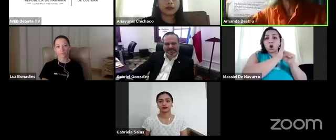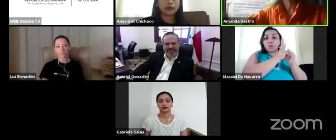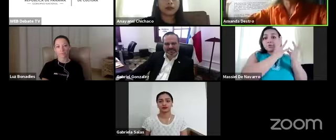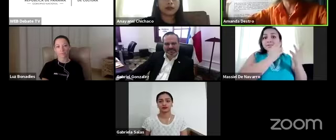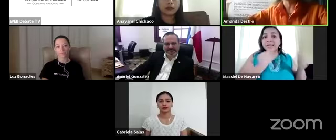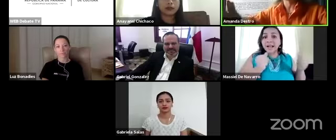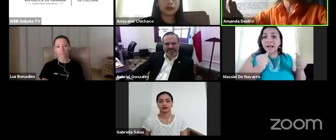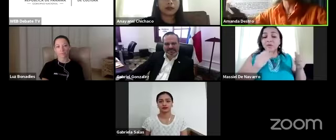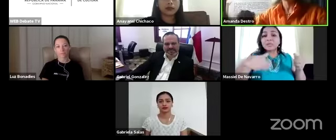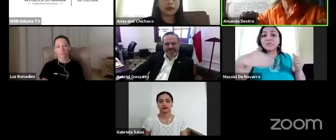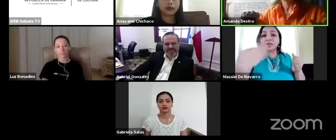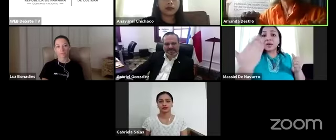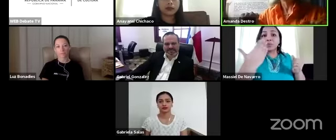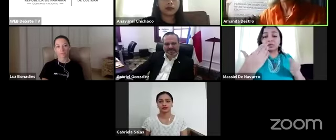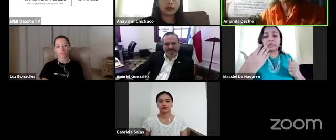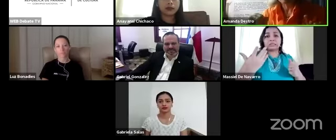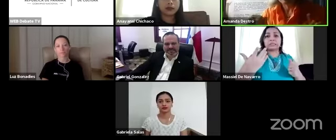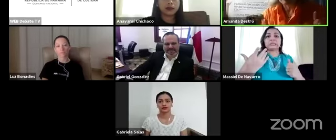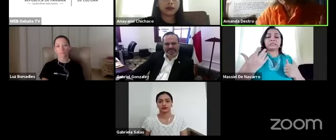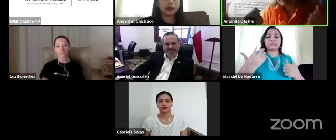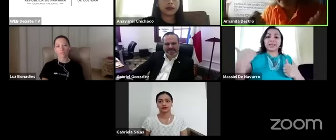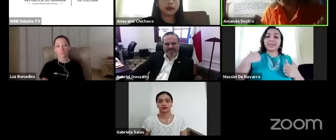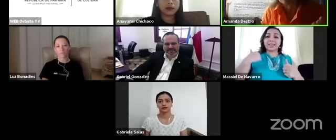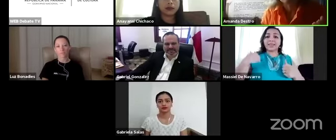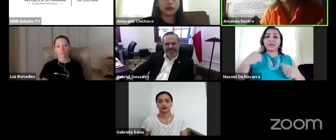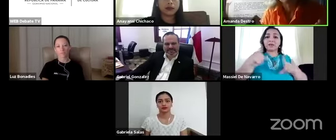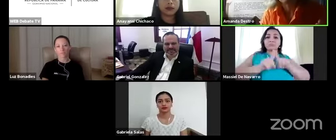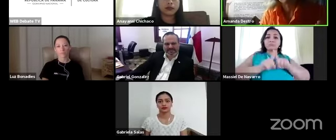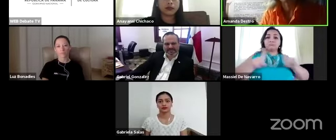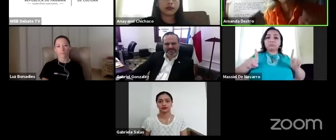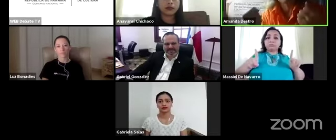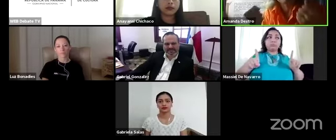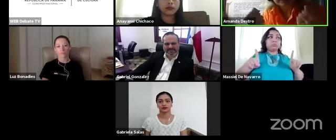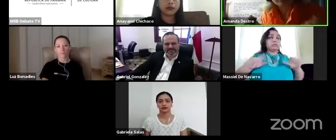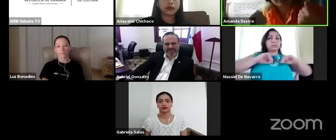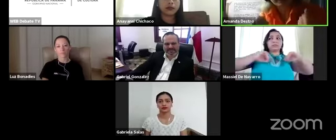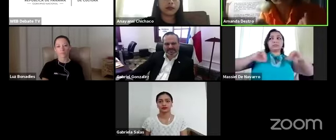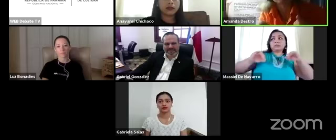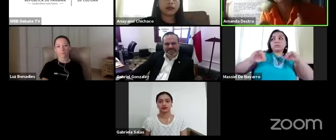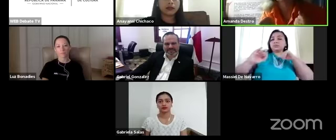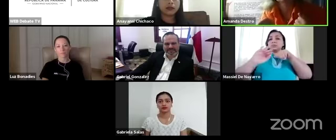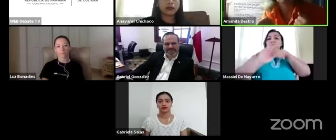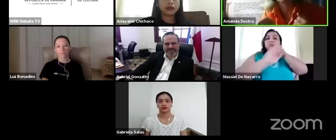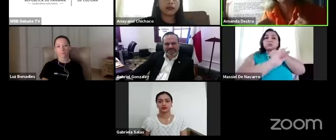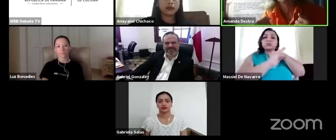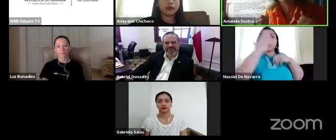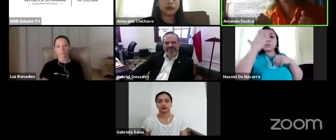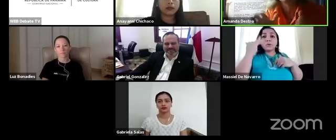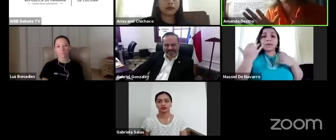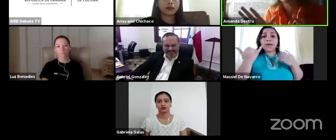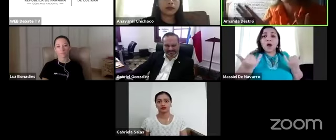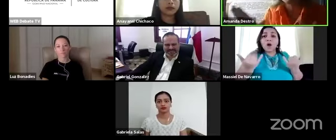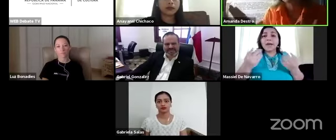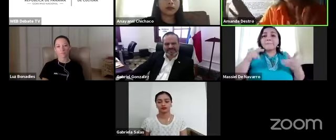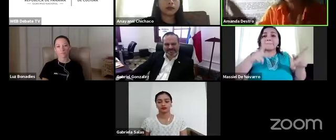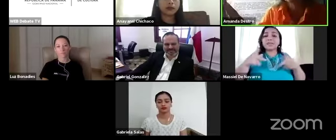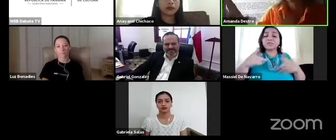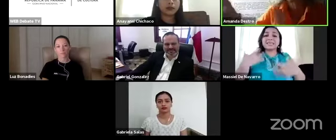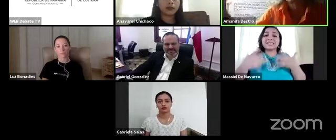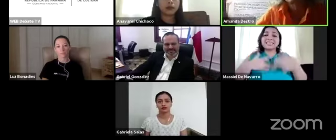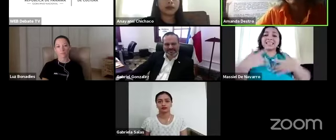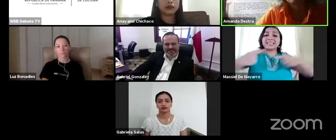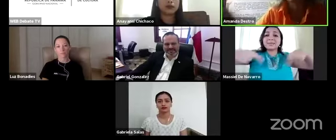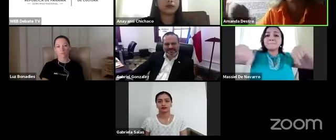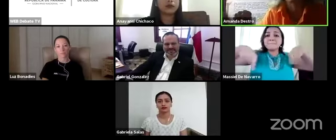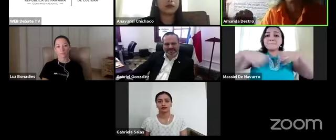distancias porque el miedo la percepción que tenemos ahora es que no puedo